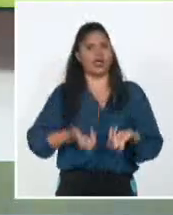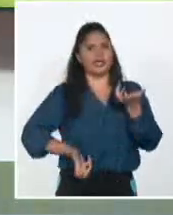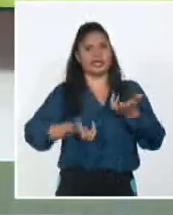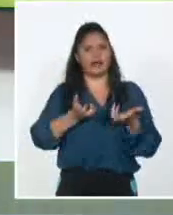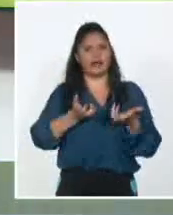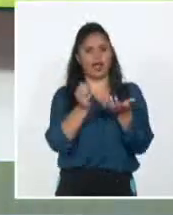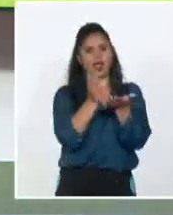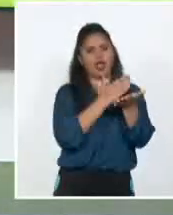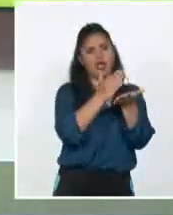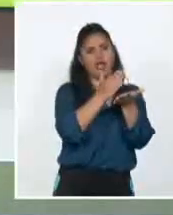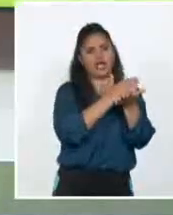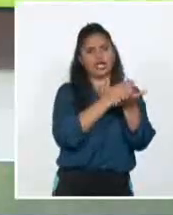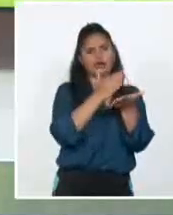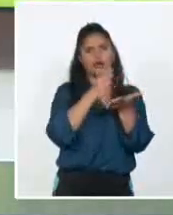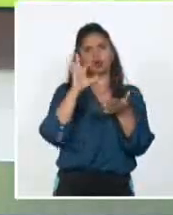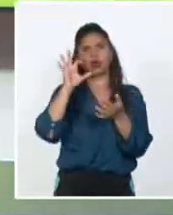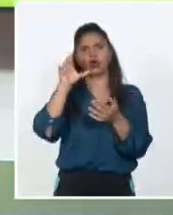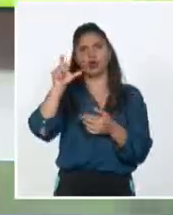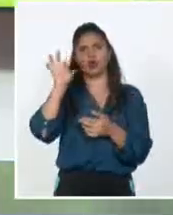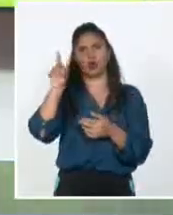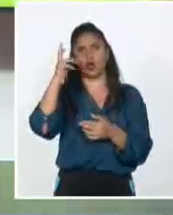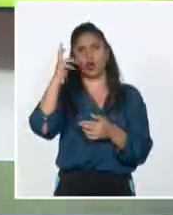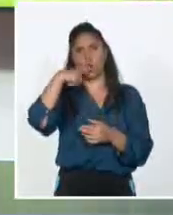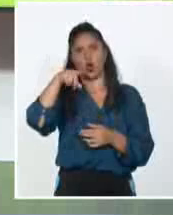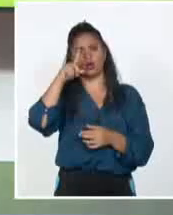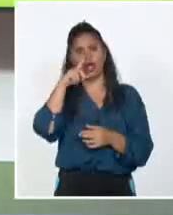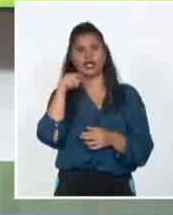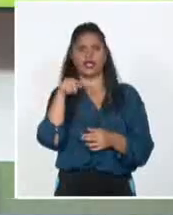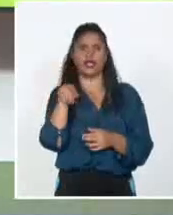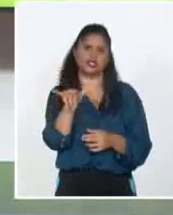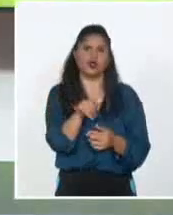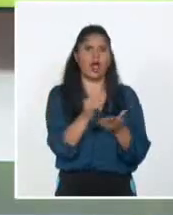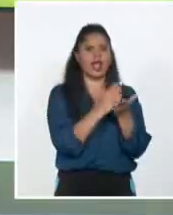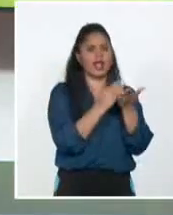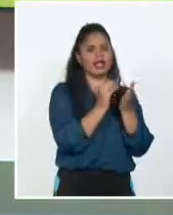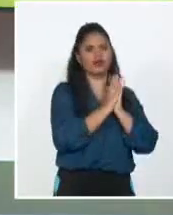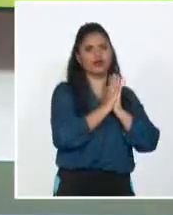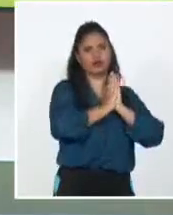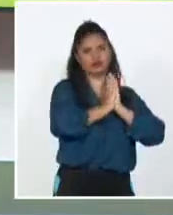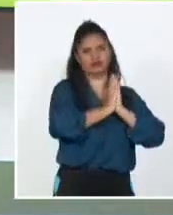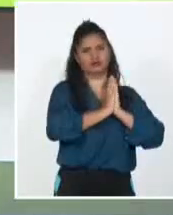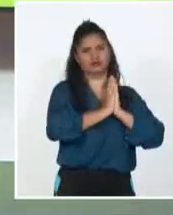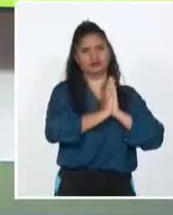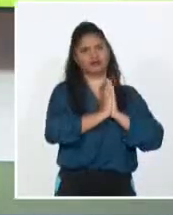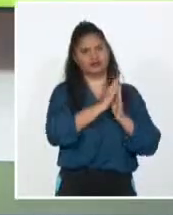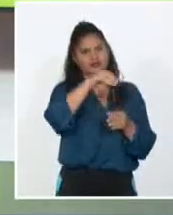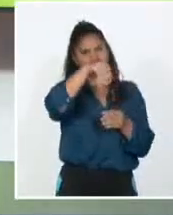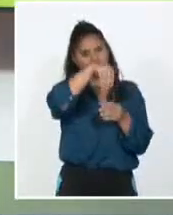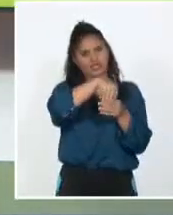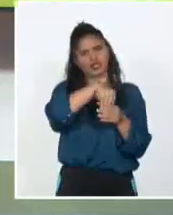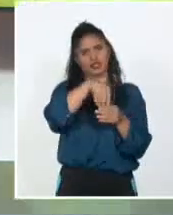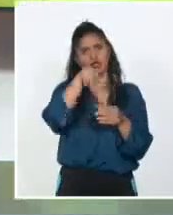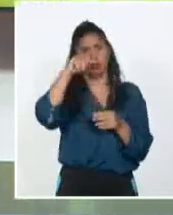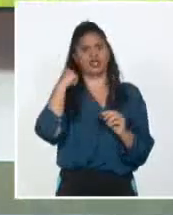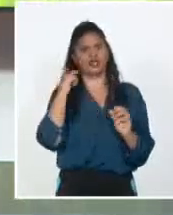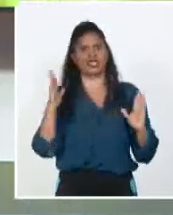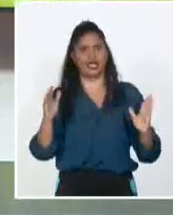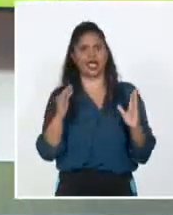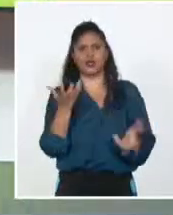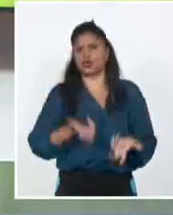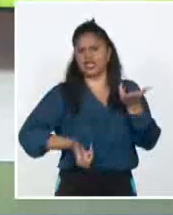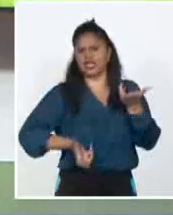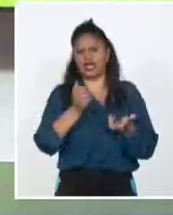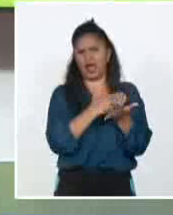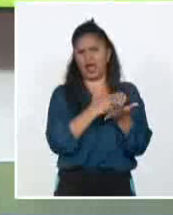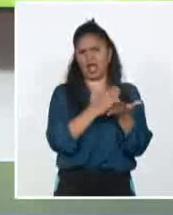Sagrado de los Musulmanes. Esta es la segunda ocasión en que se registra un incidente de ese tipo en el país europeo durante el actual año. El presidente del